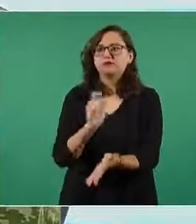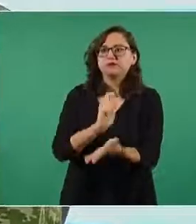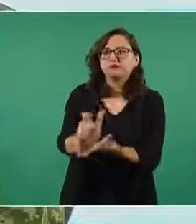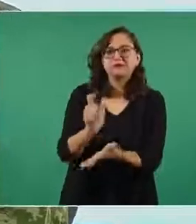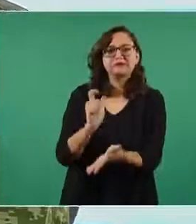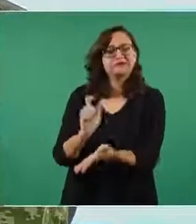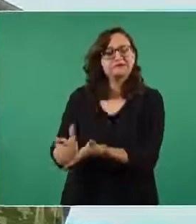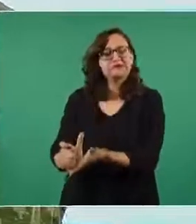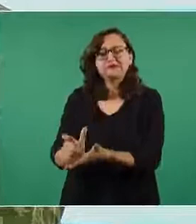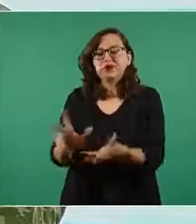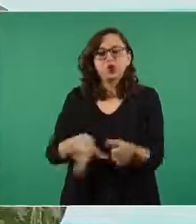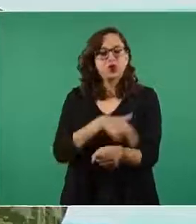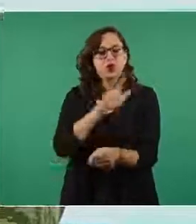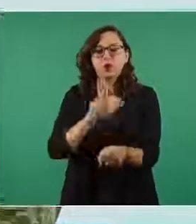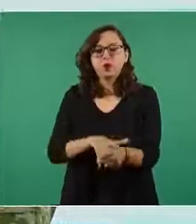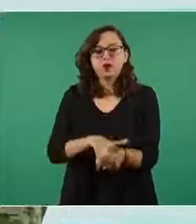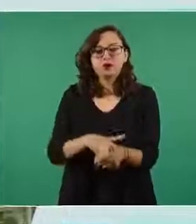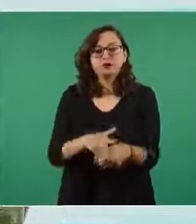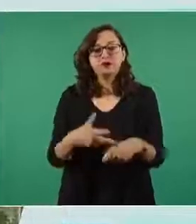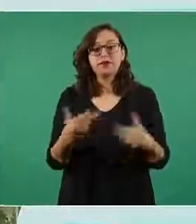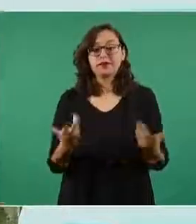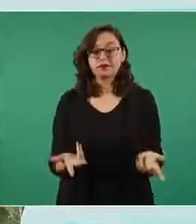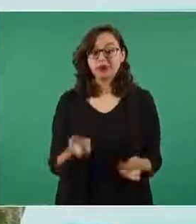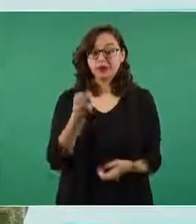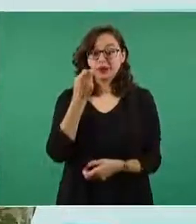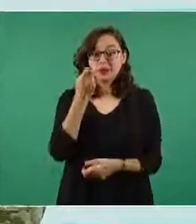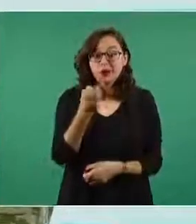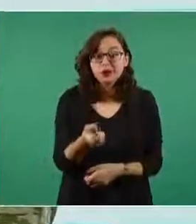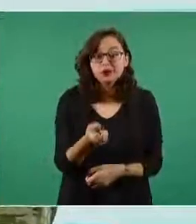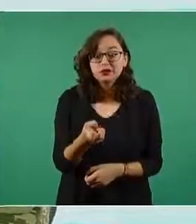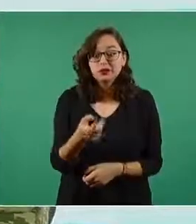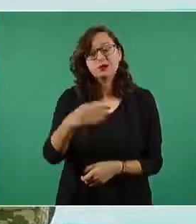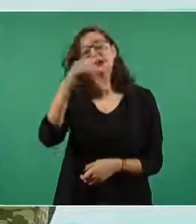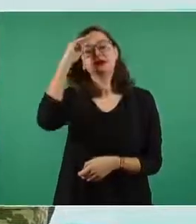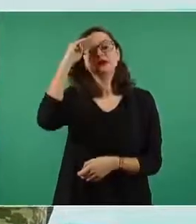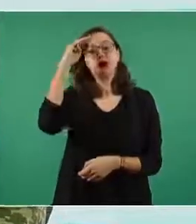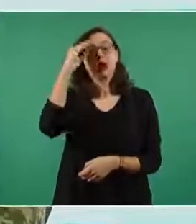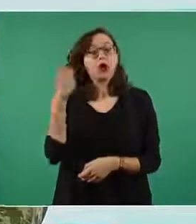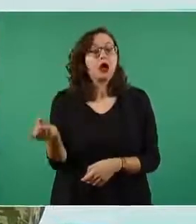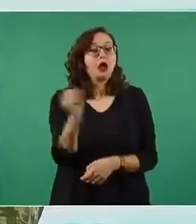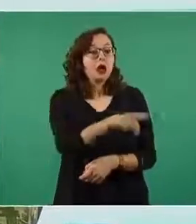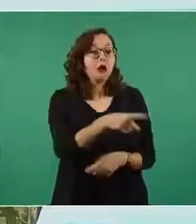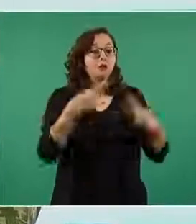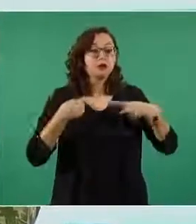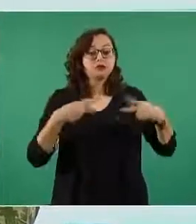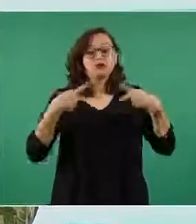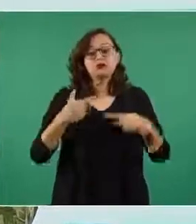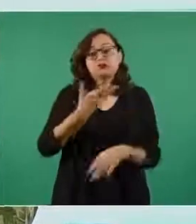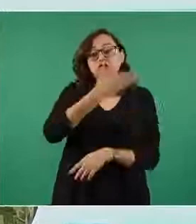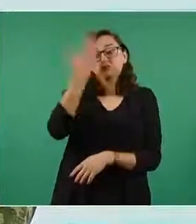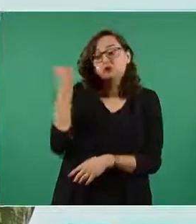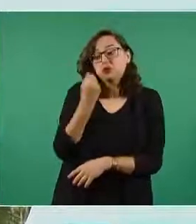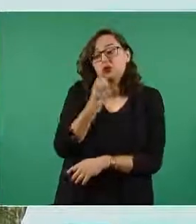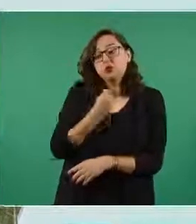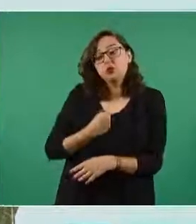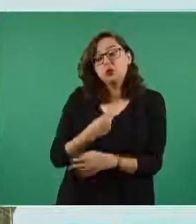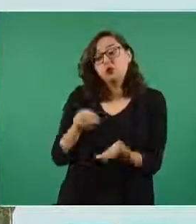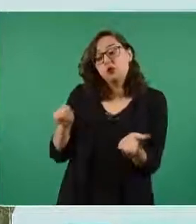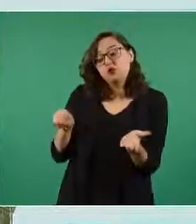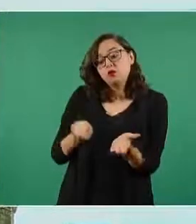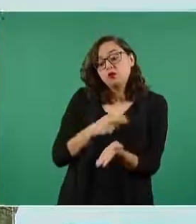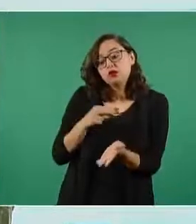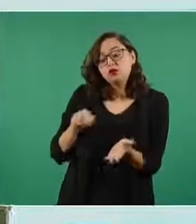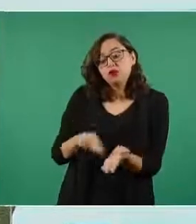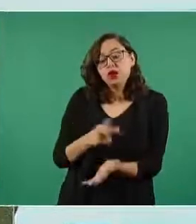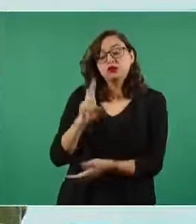de esta manera no es congruente decir que el trabajador firma sin ver y que aparte se le incrementa la